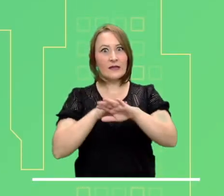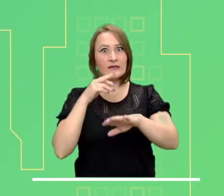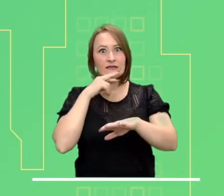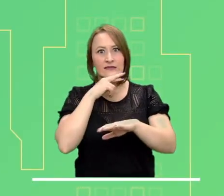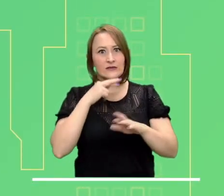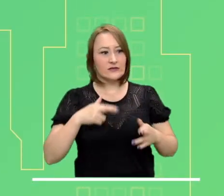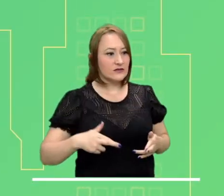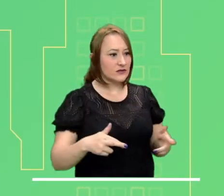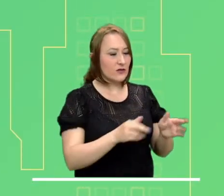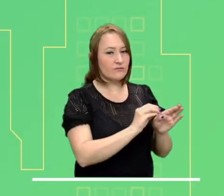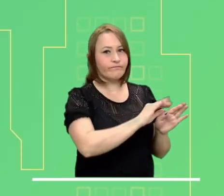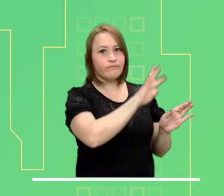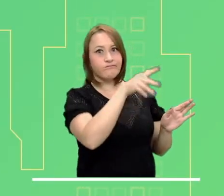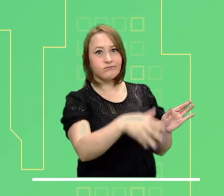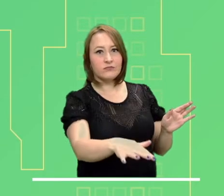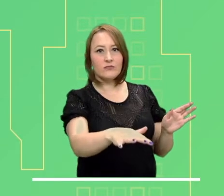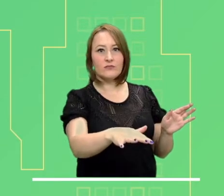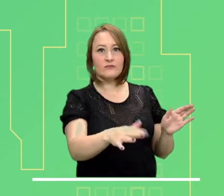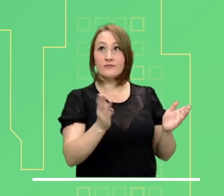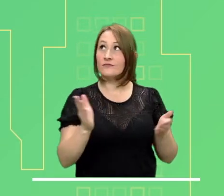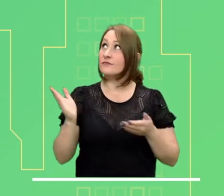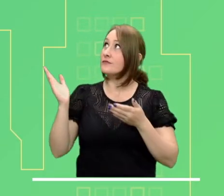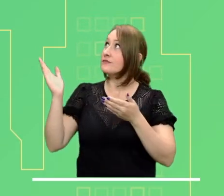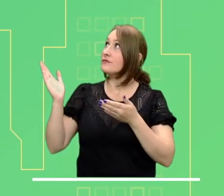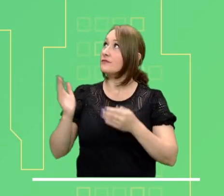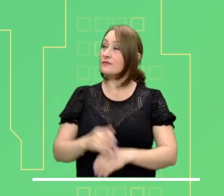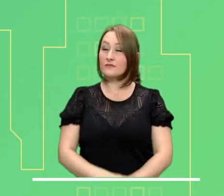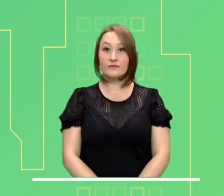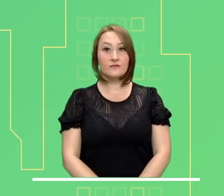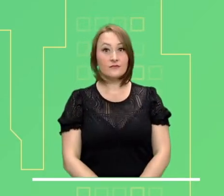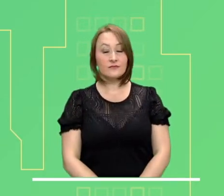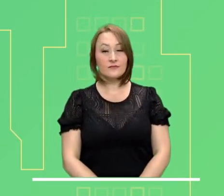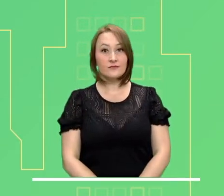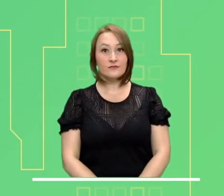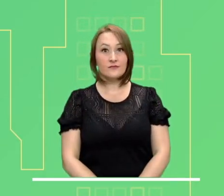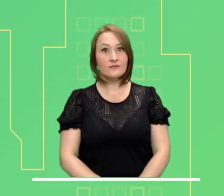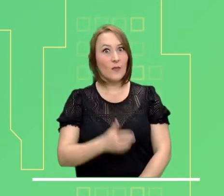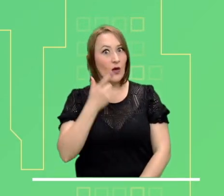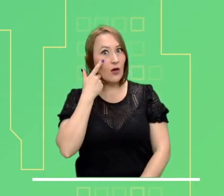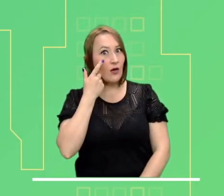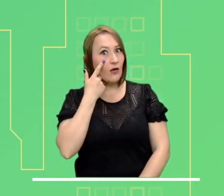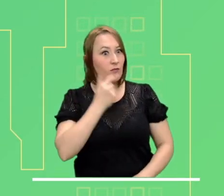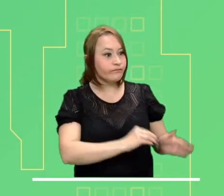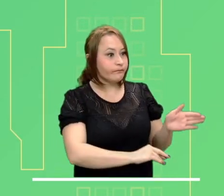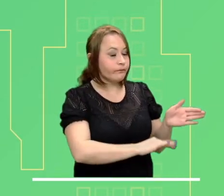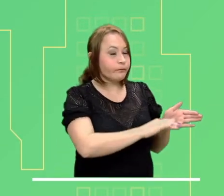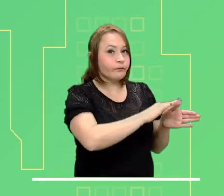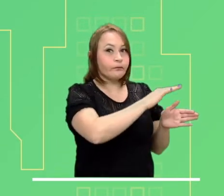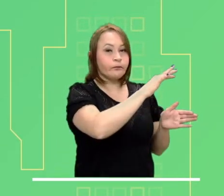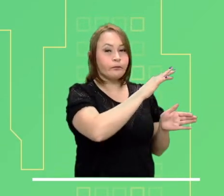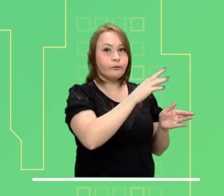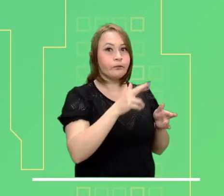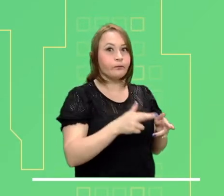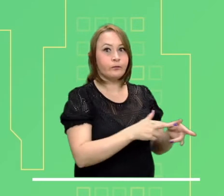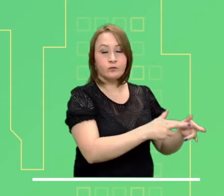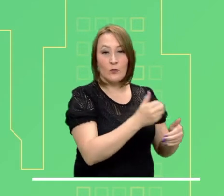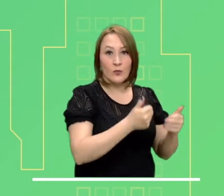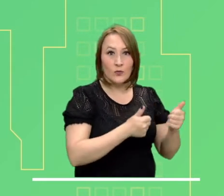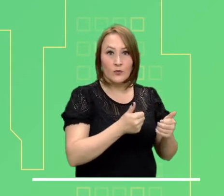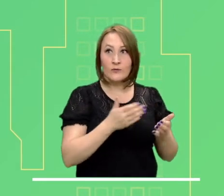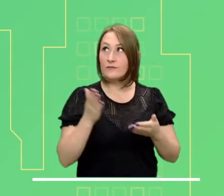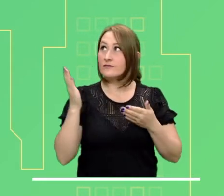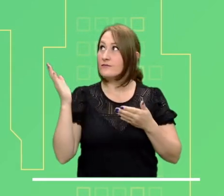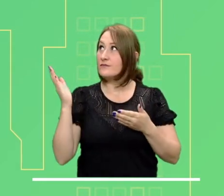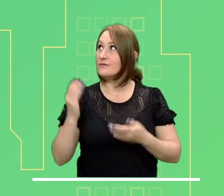Alerta roja por desbordamientos en el río Guayuriba, atención a los niveles altos en el río Nechí y el río Cauca. Se reportan